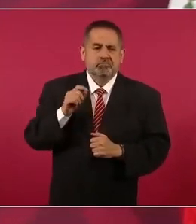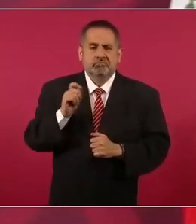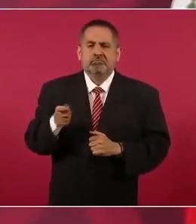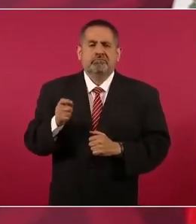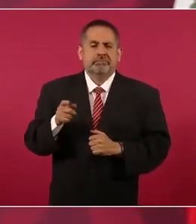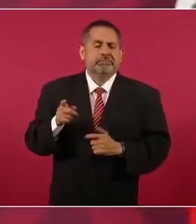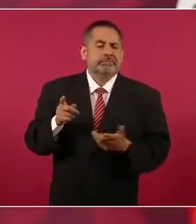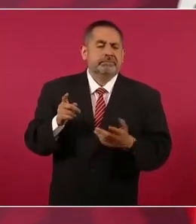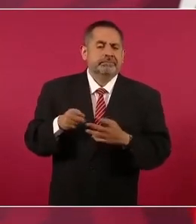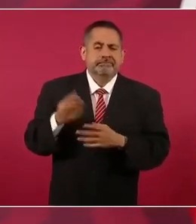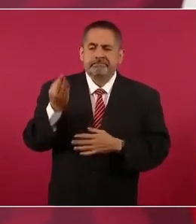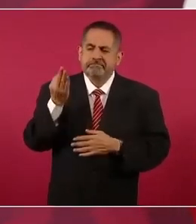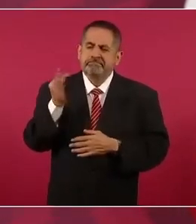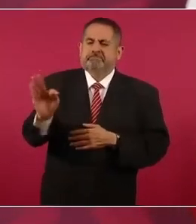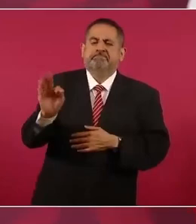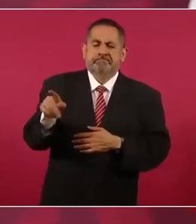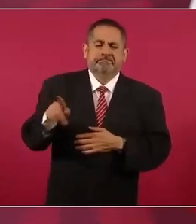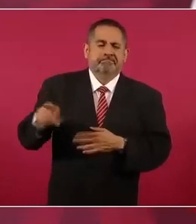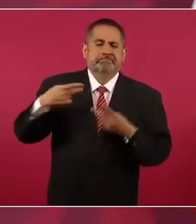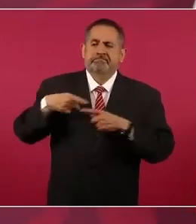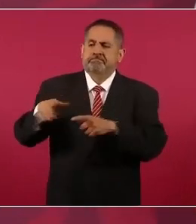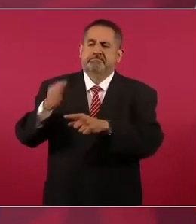traicionarlos.